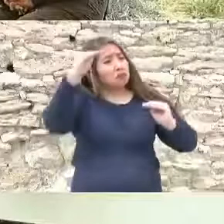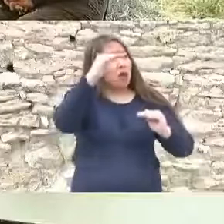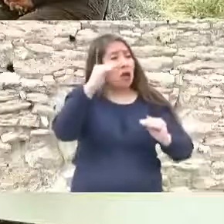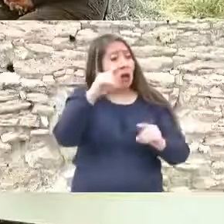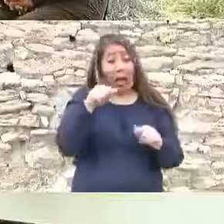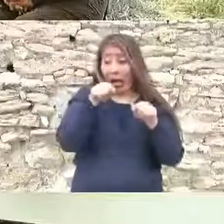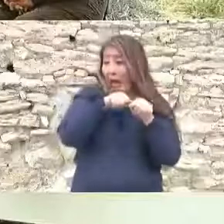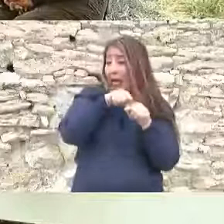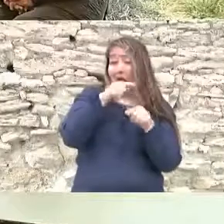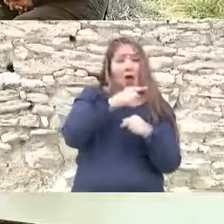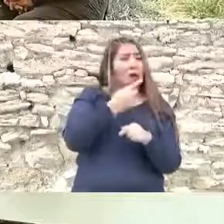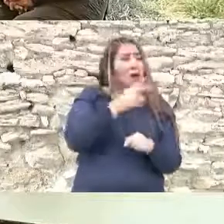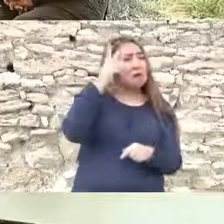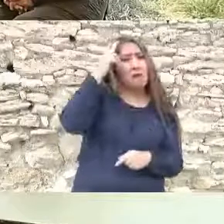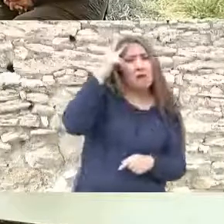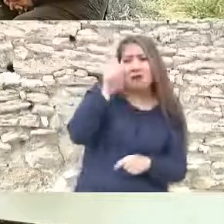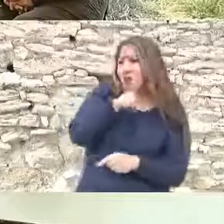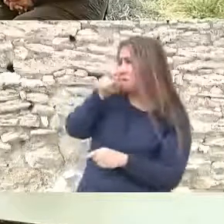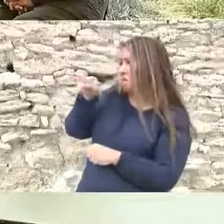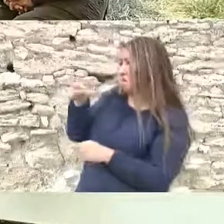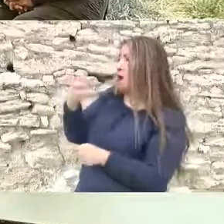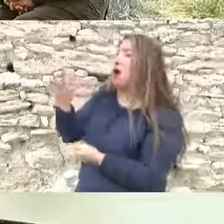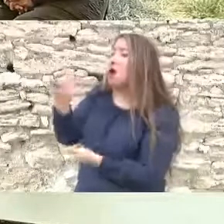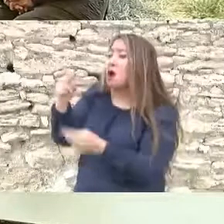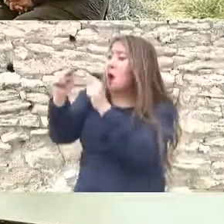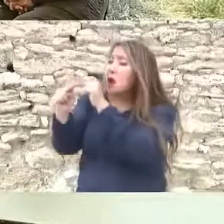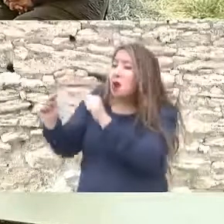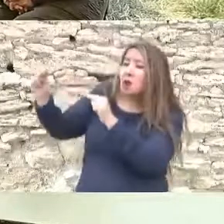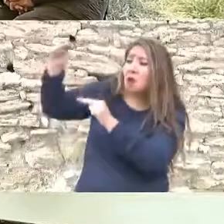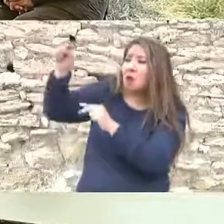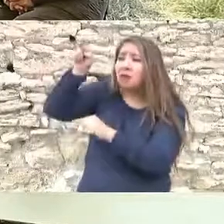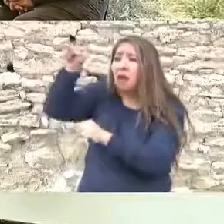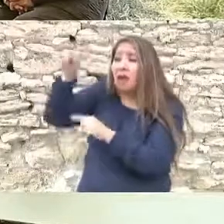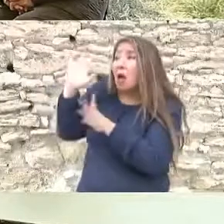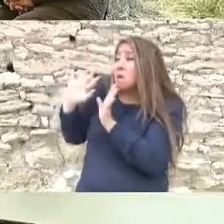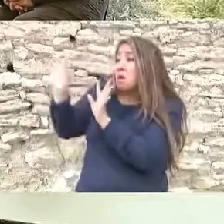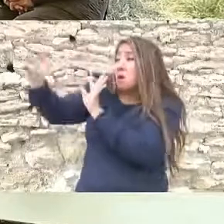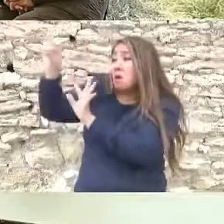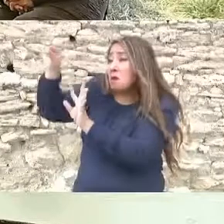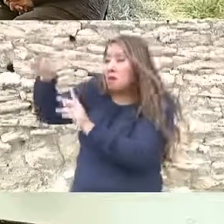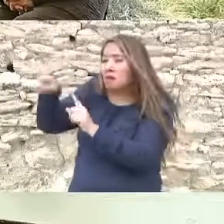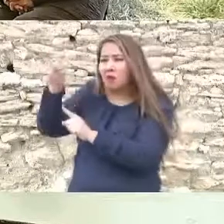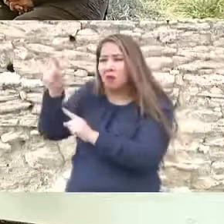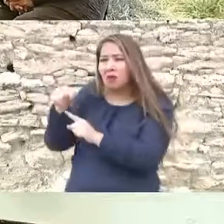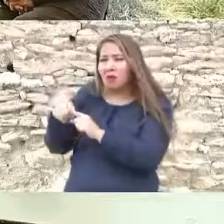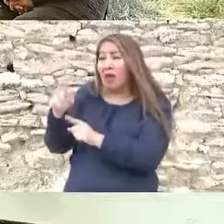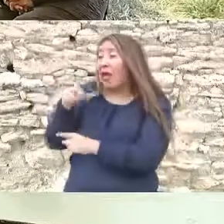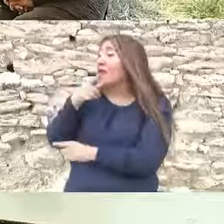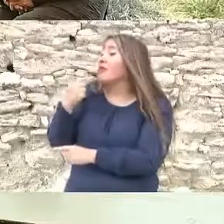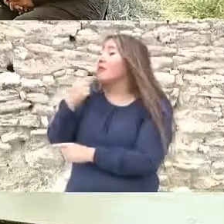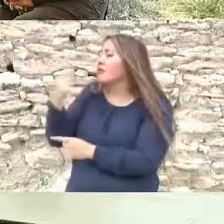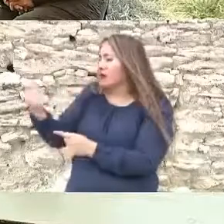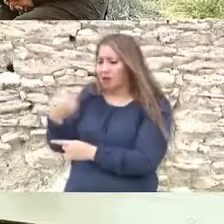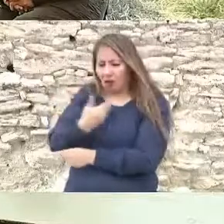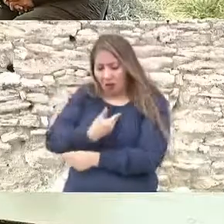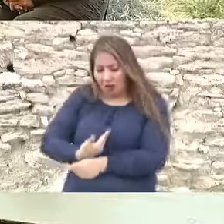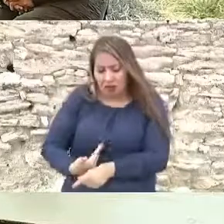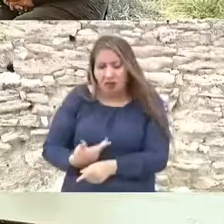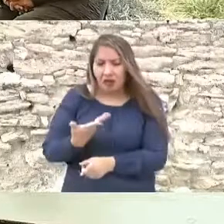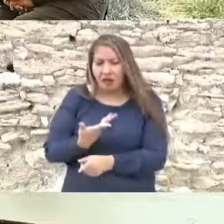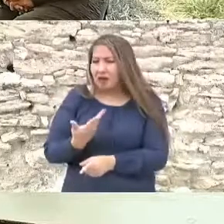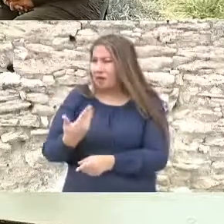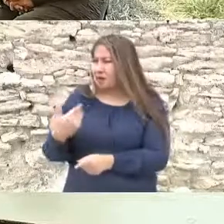en el norte, en algún punto del norte, y dile al presidente que sin apoyo no vamos a poder recibir,